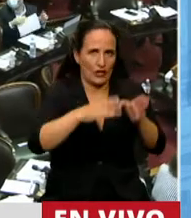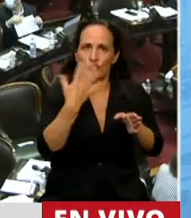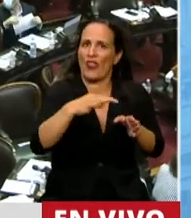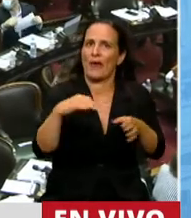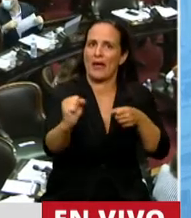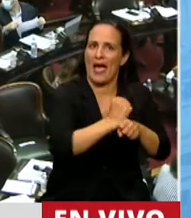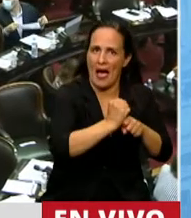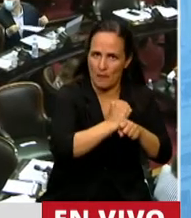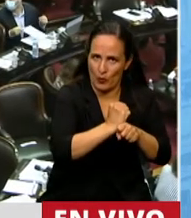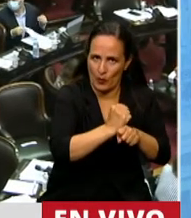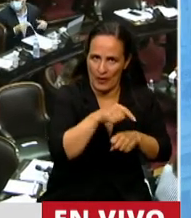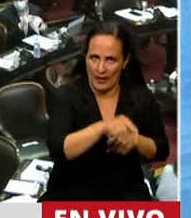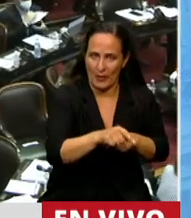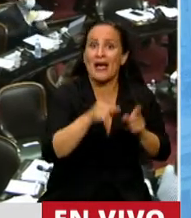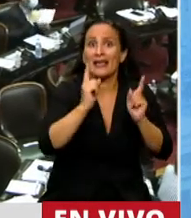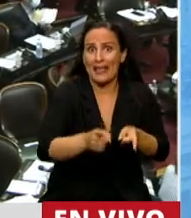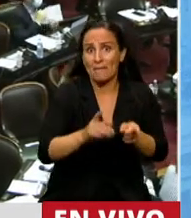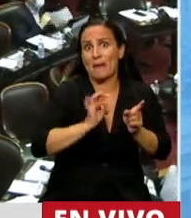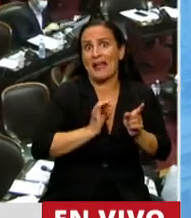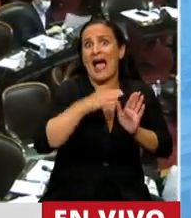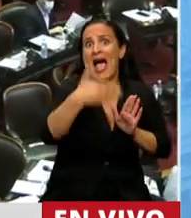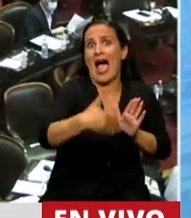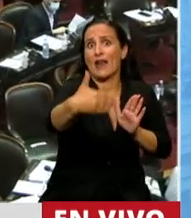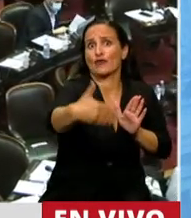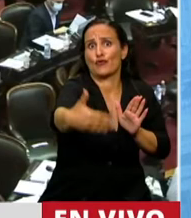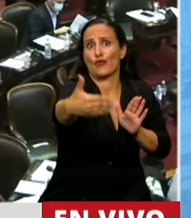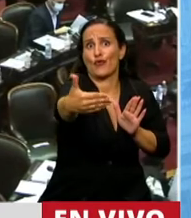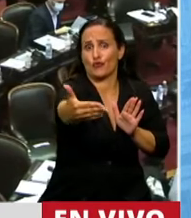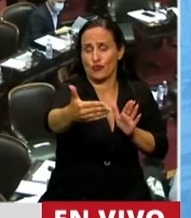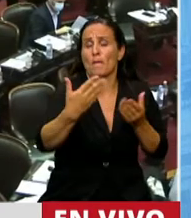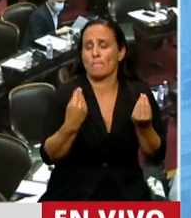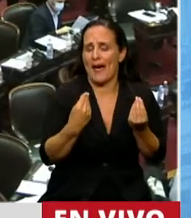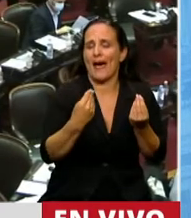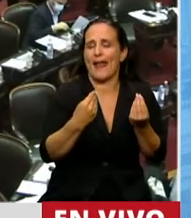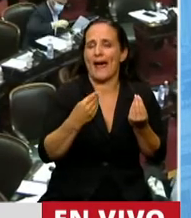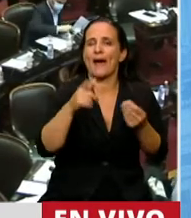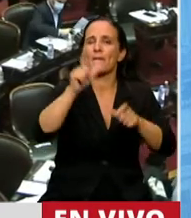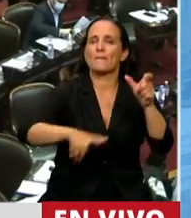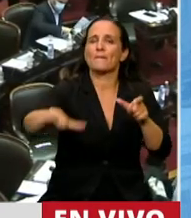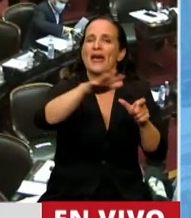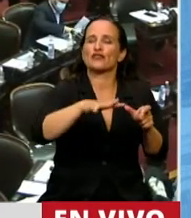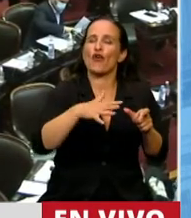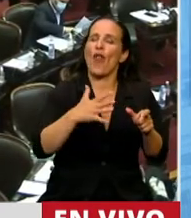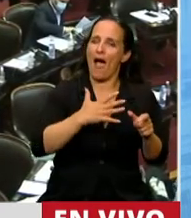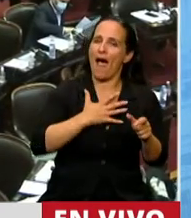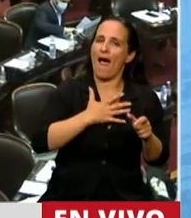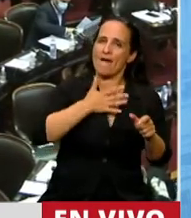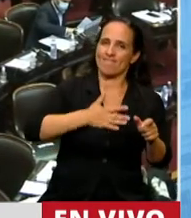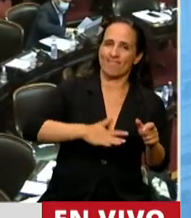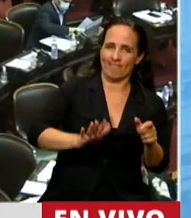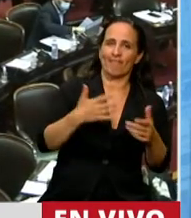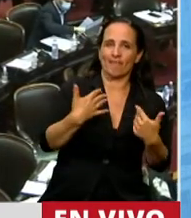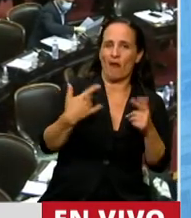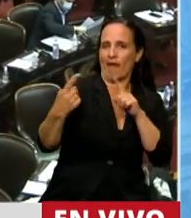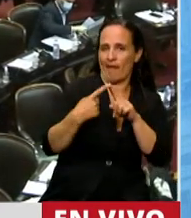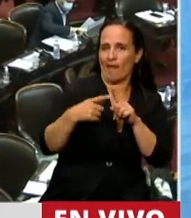sino también un plan rector para varios años que dará certezas y confianza a la ciudadanía y a los distintos sectores que